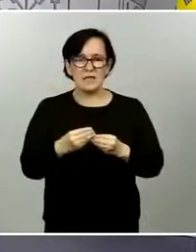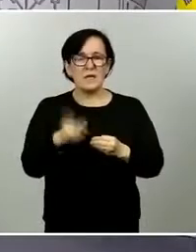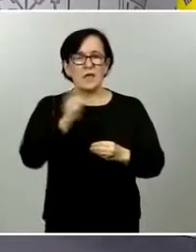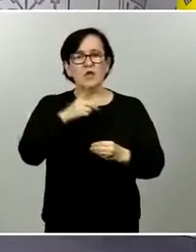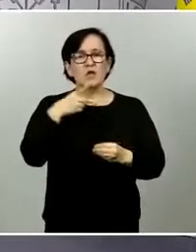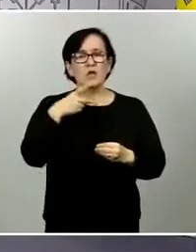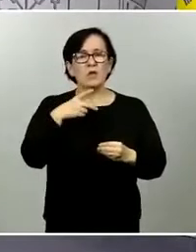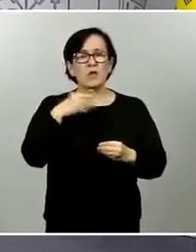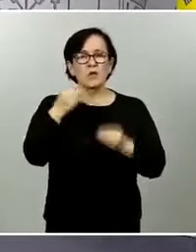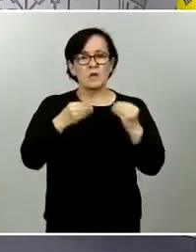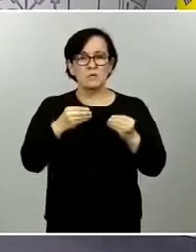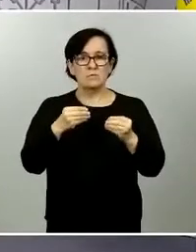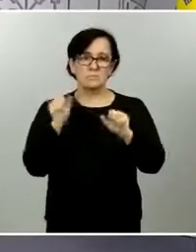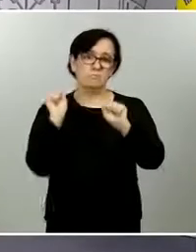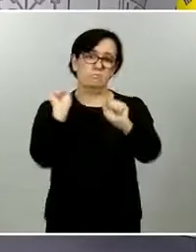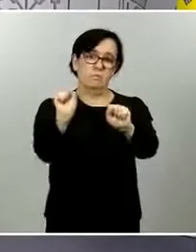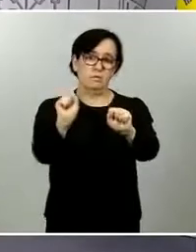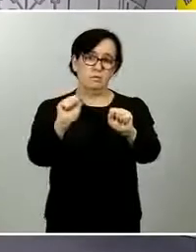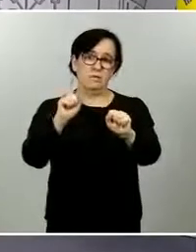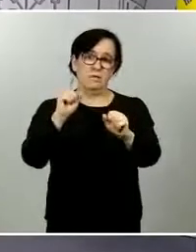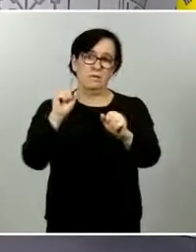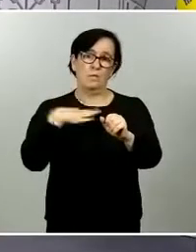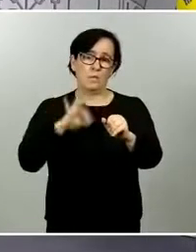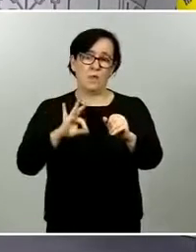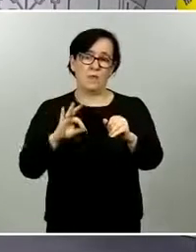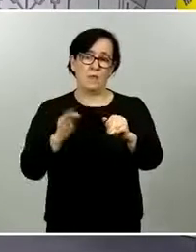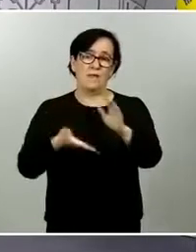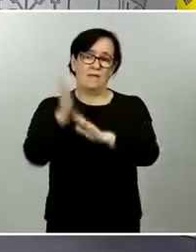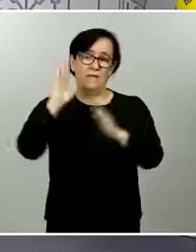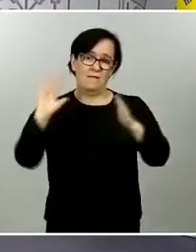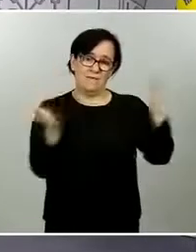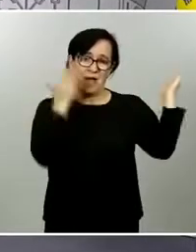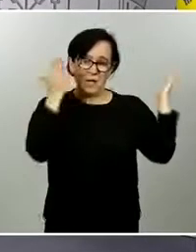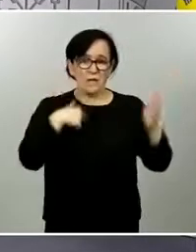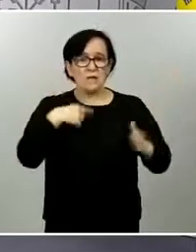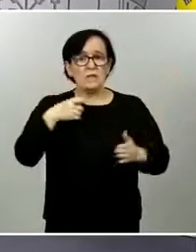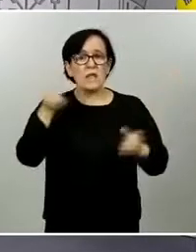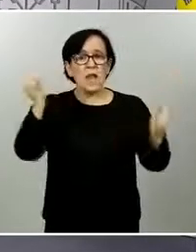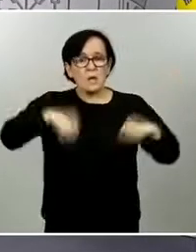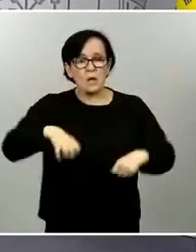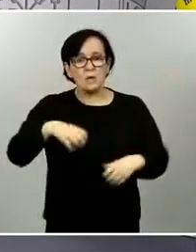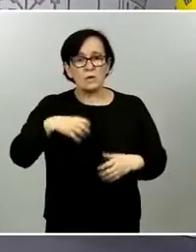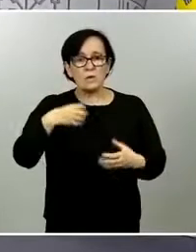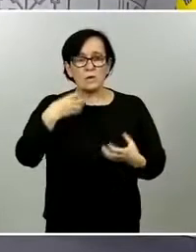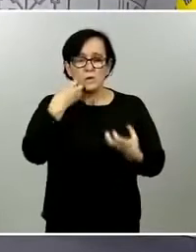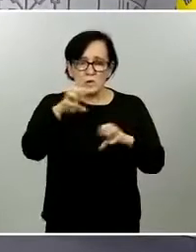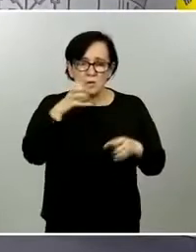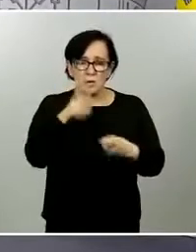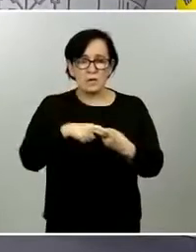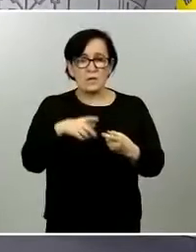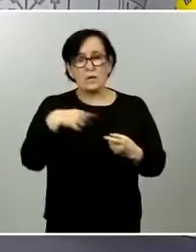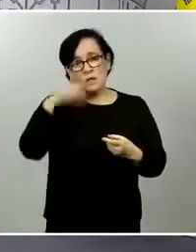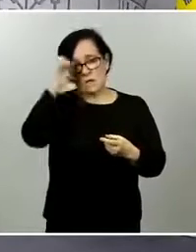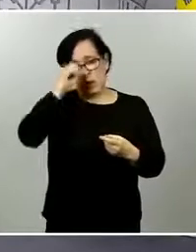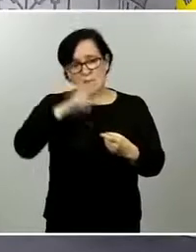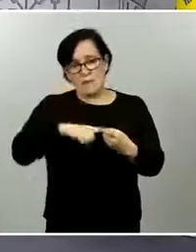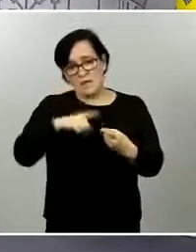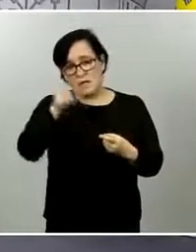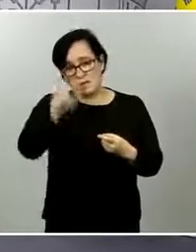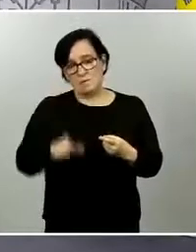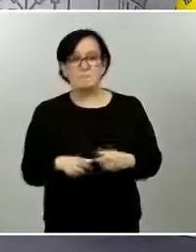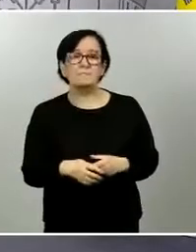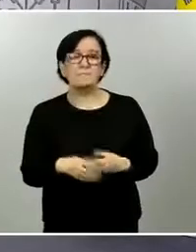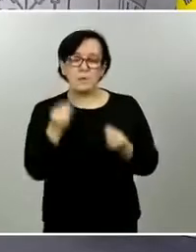Paje que no está muy de acuerdo con la decisión que el ministerio de sanidad ha tomado al no dejarlos